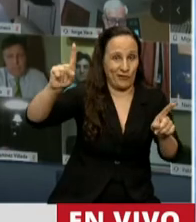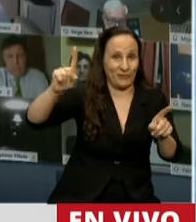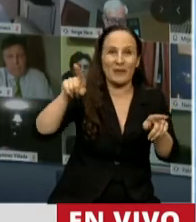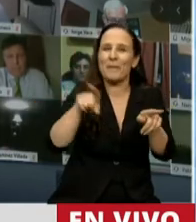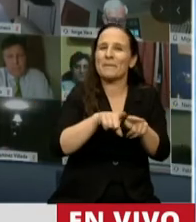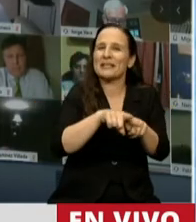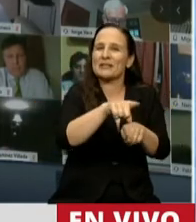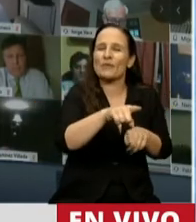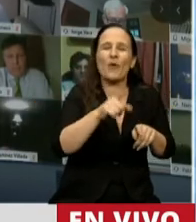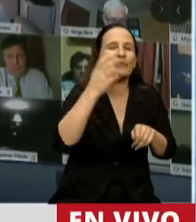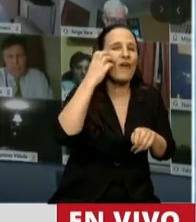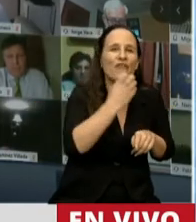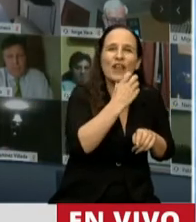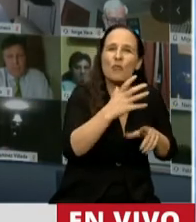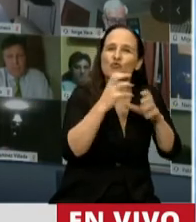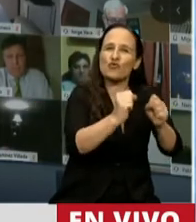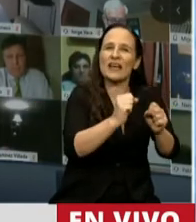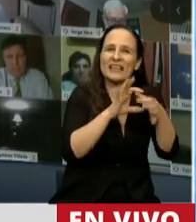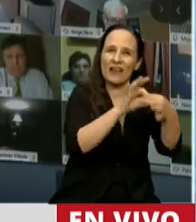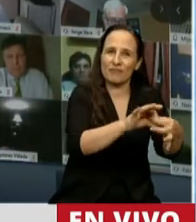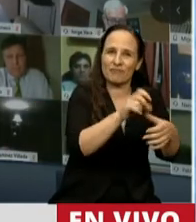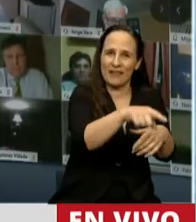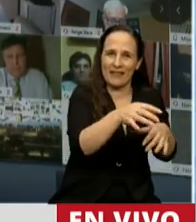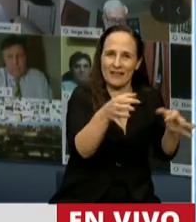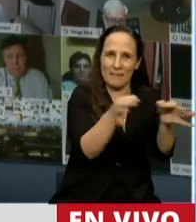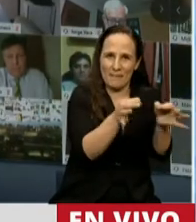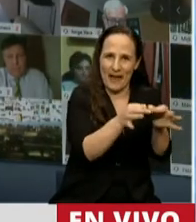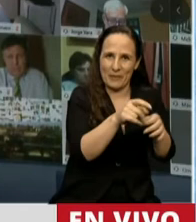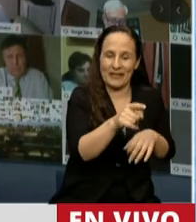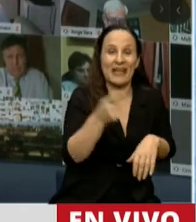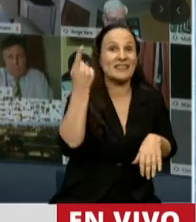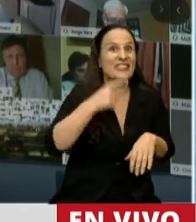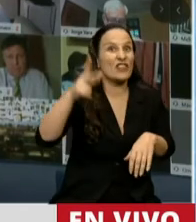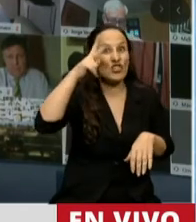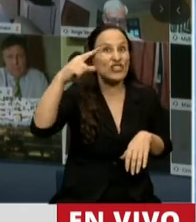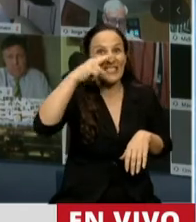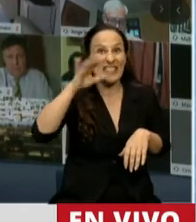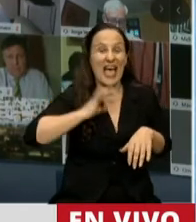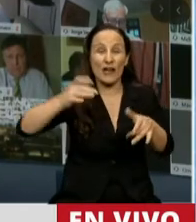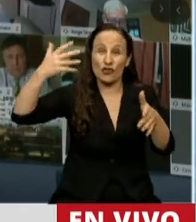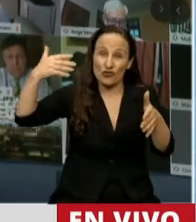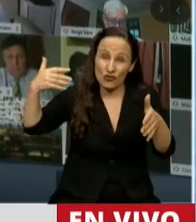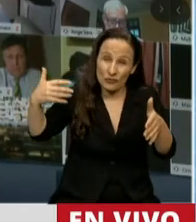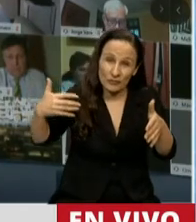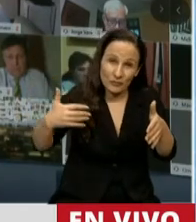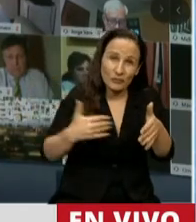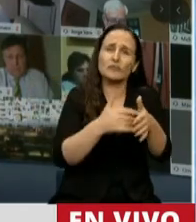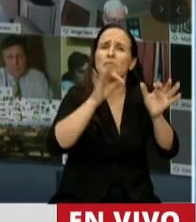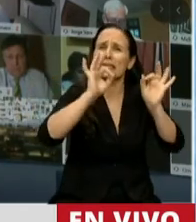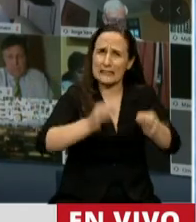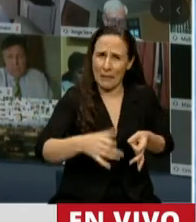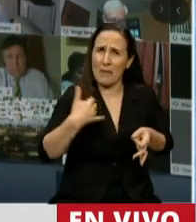Secretario de Malvinas, Daniel Filmus, convivimos hace 187 años sabiendo que hay una parte de nuestro